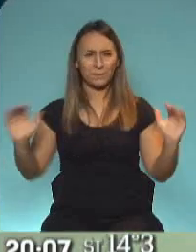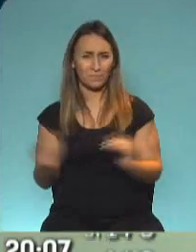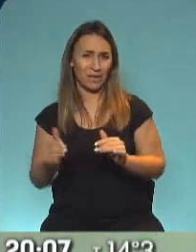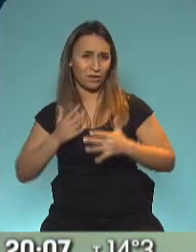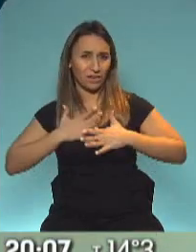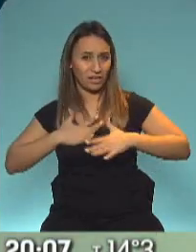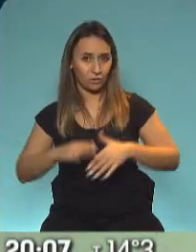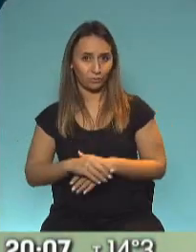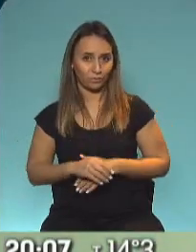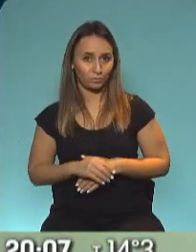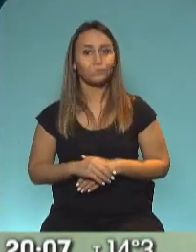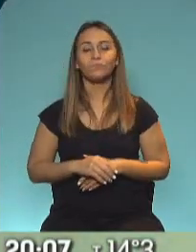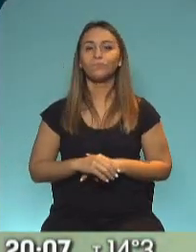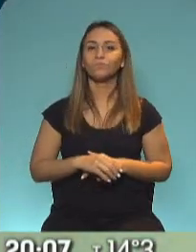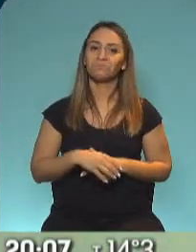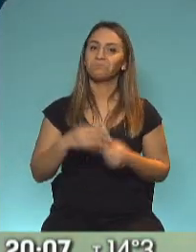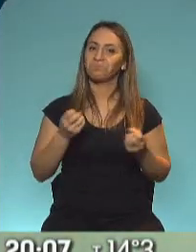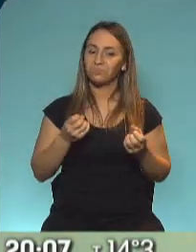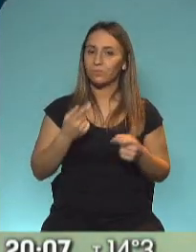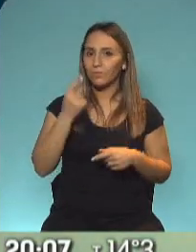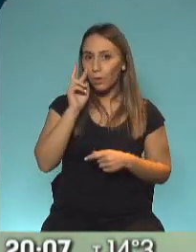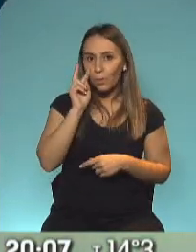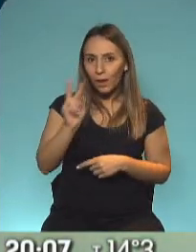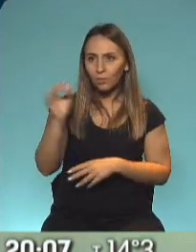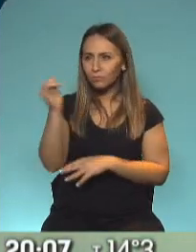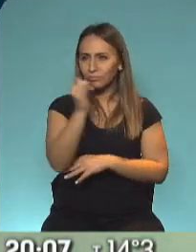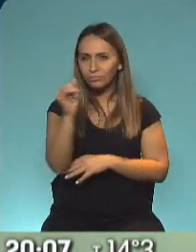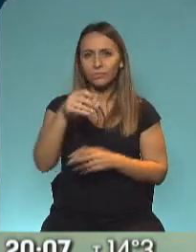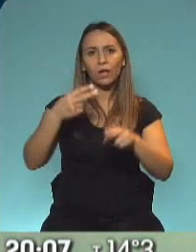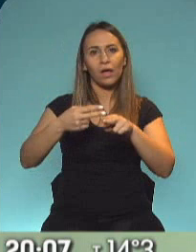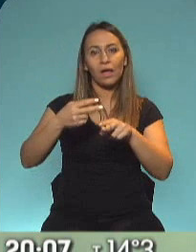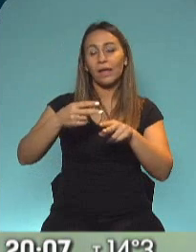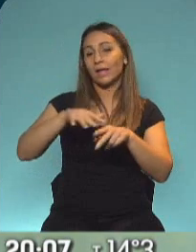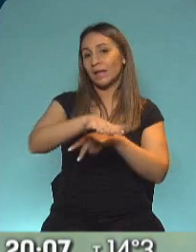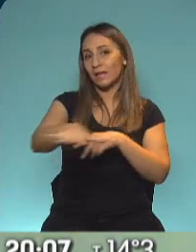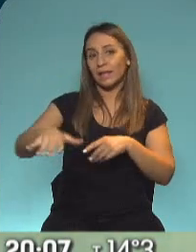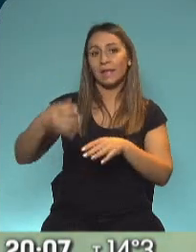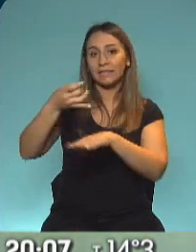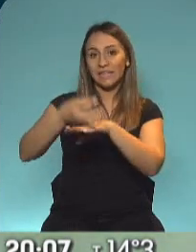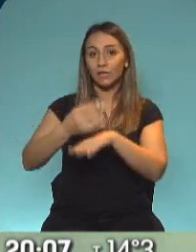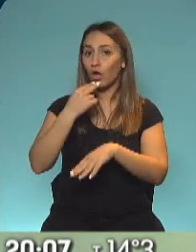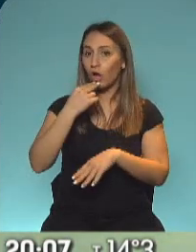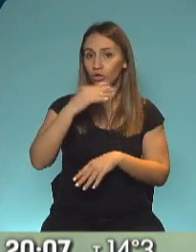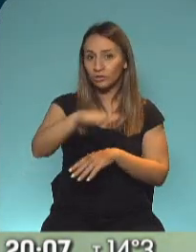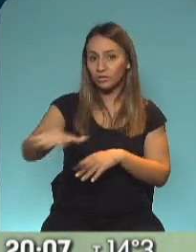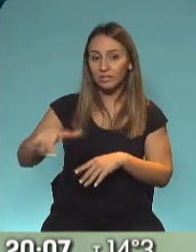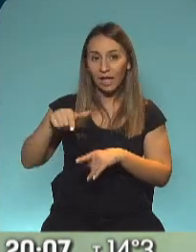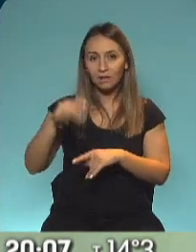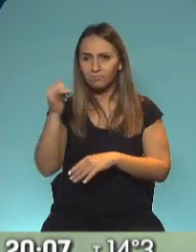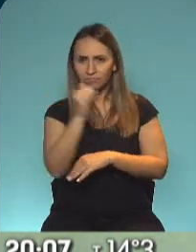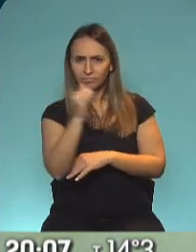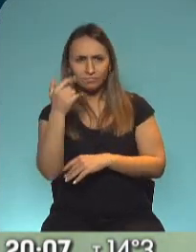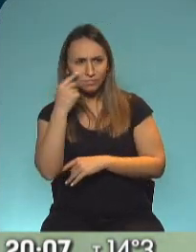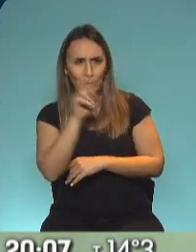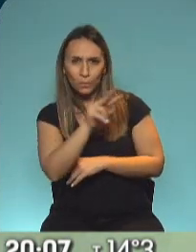Y nos sirve el recorrido por Estación 11 porque es uno de los lugares donde más fácil se expresa, mejor se